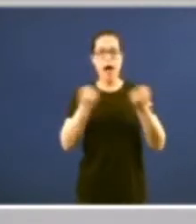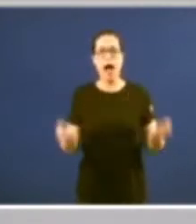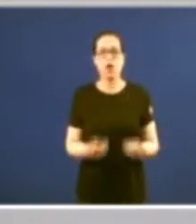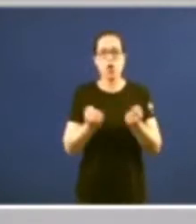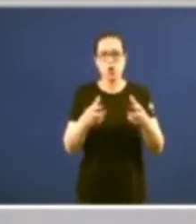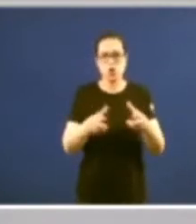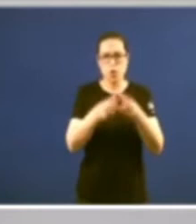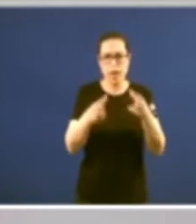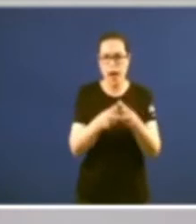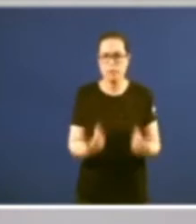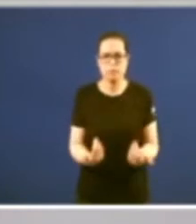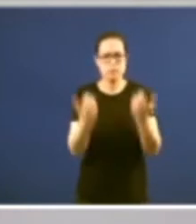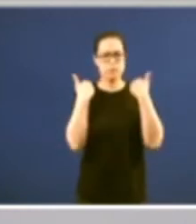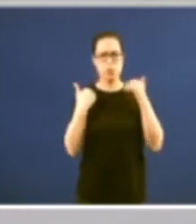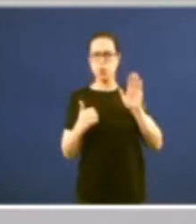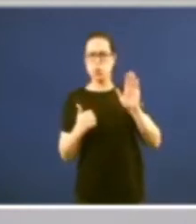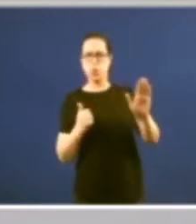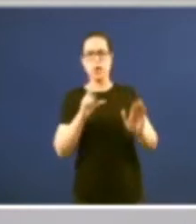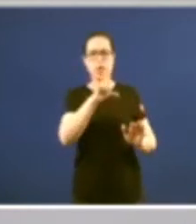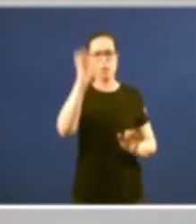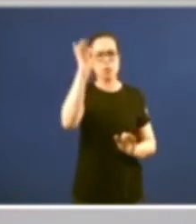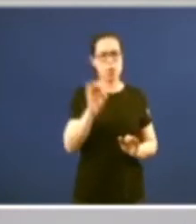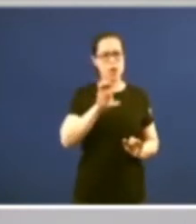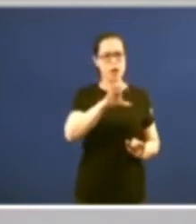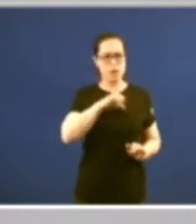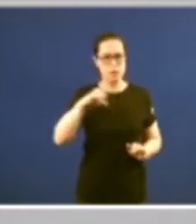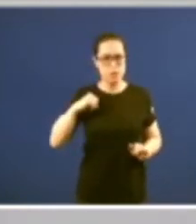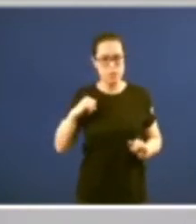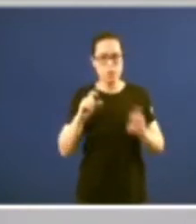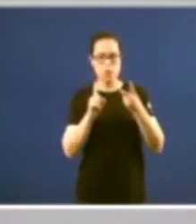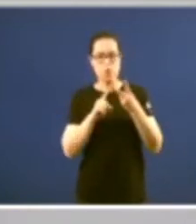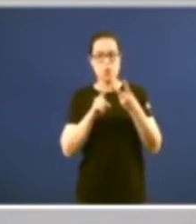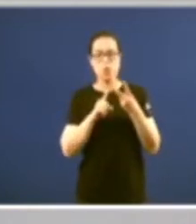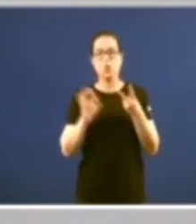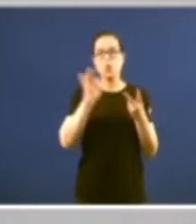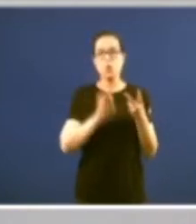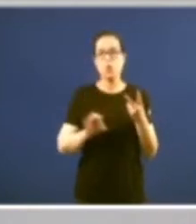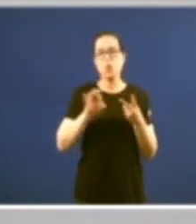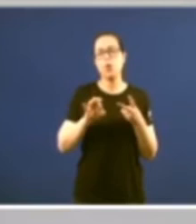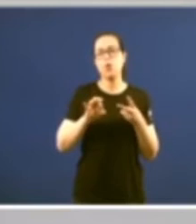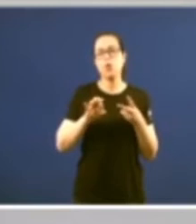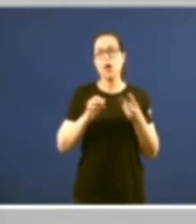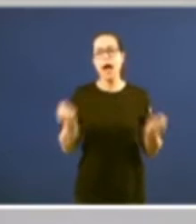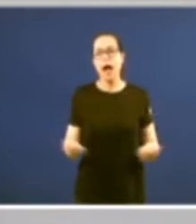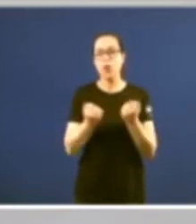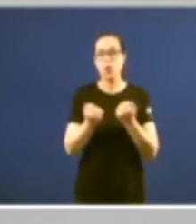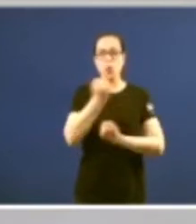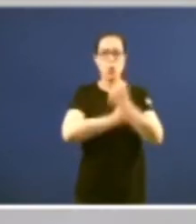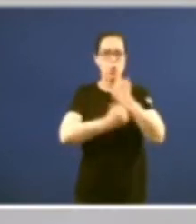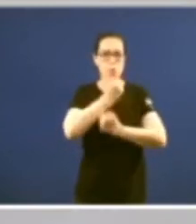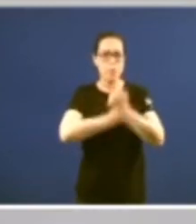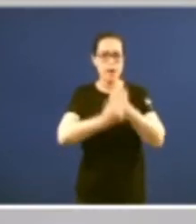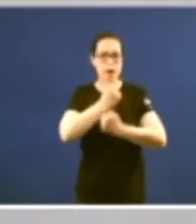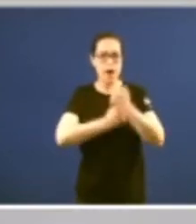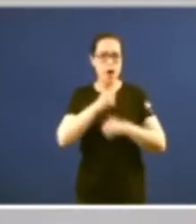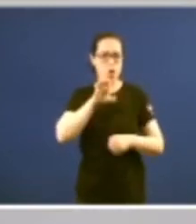competencia exclusiva de la comunidad reconocimiento de la acción económica por parte